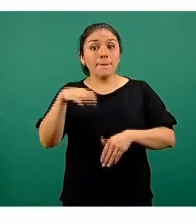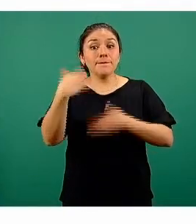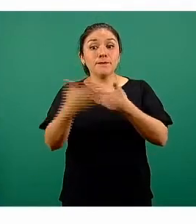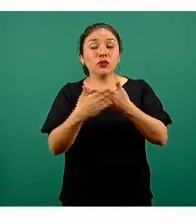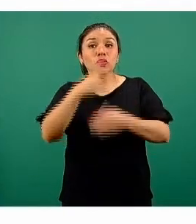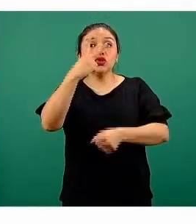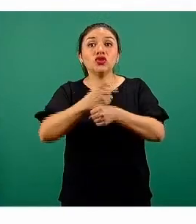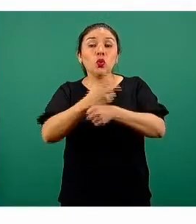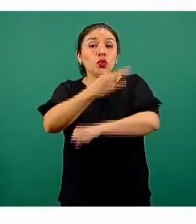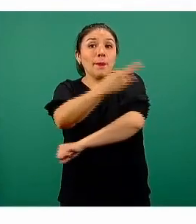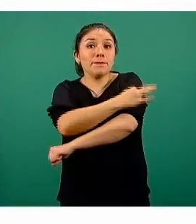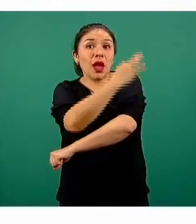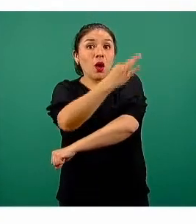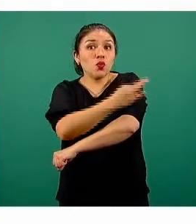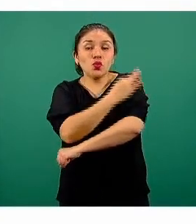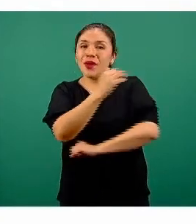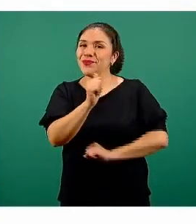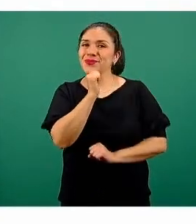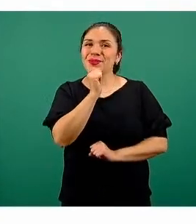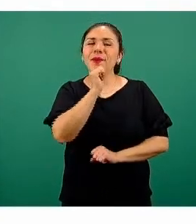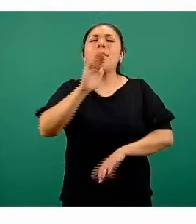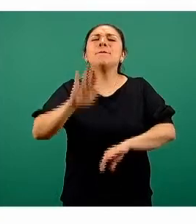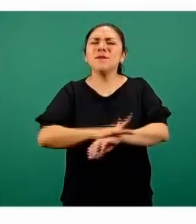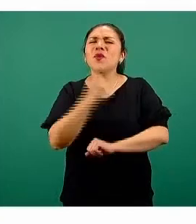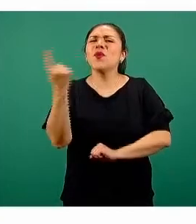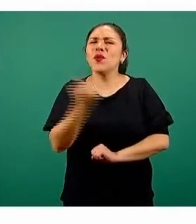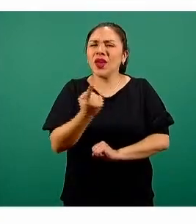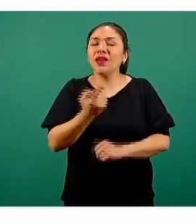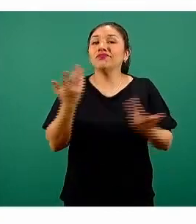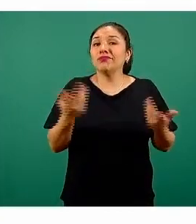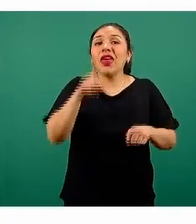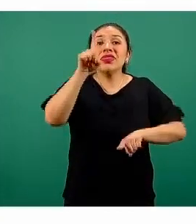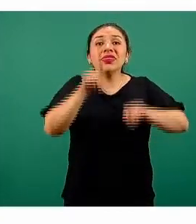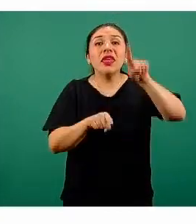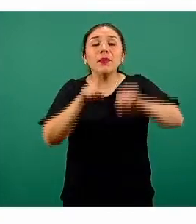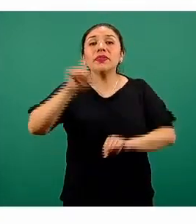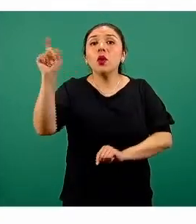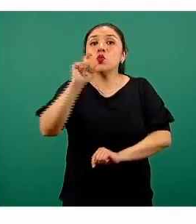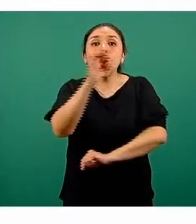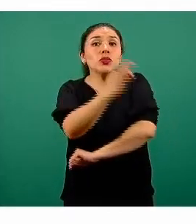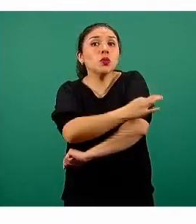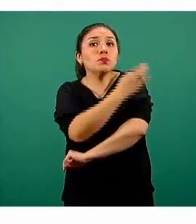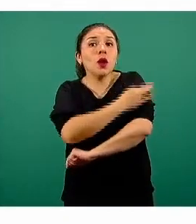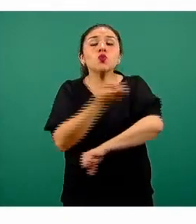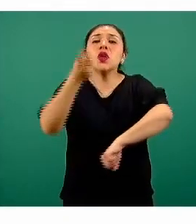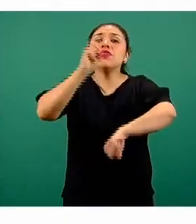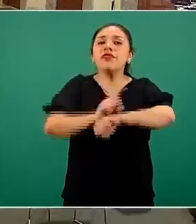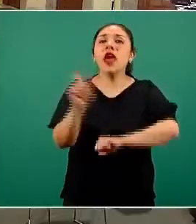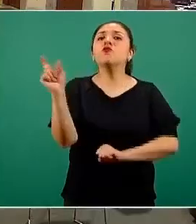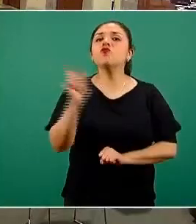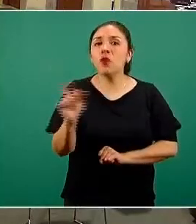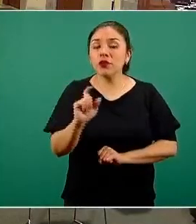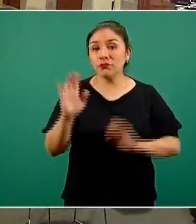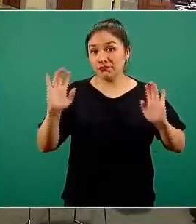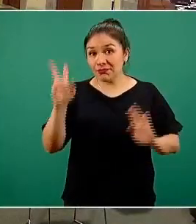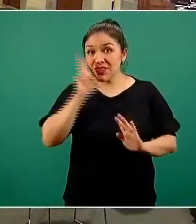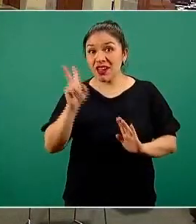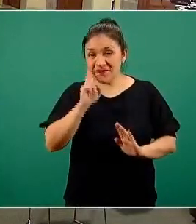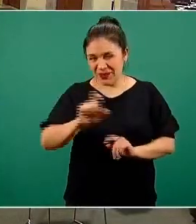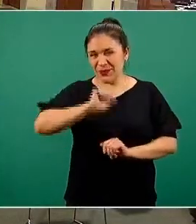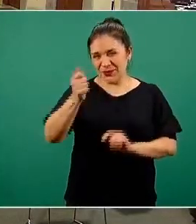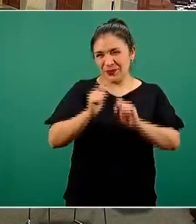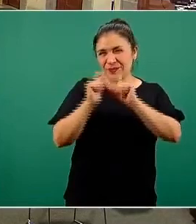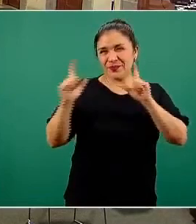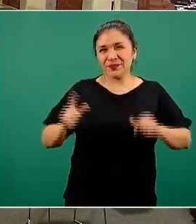la segunda dosis del todo. ¿Por qué razón? Porque depende de qué fecha fue aplicada la primera dosis. Vamos a ver en la siguiente